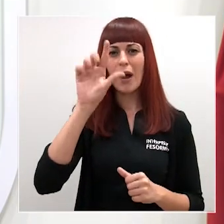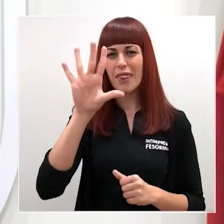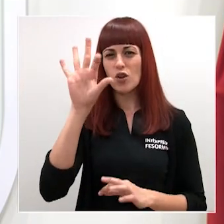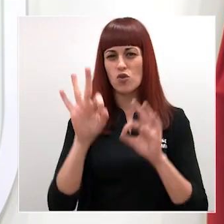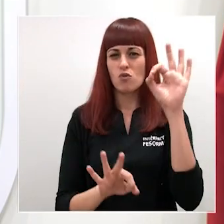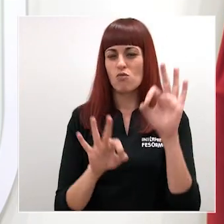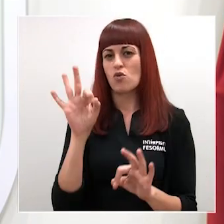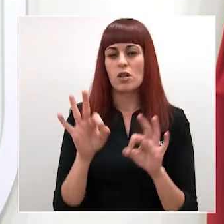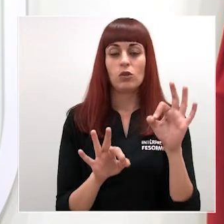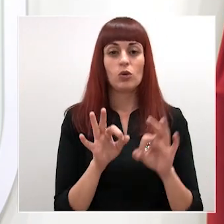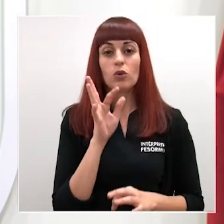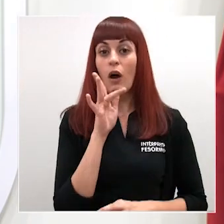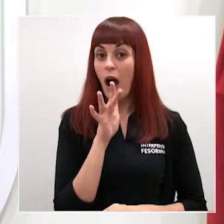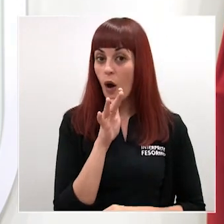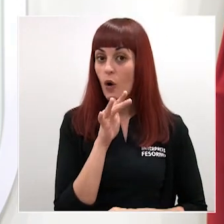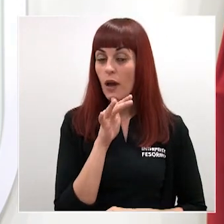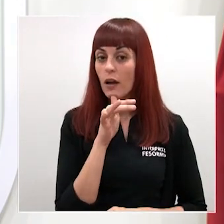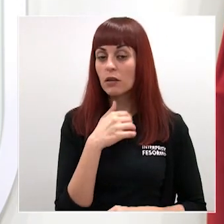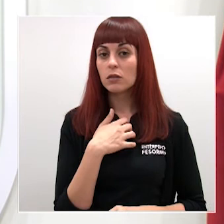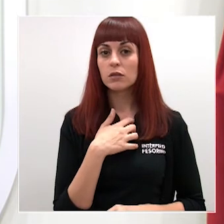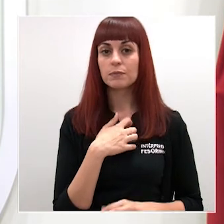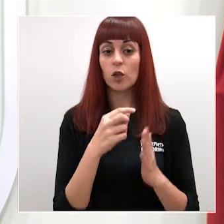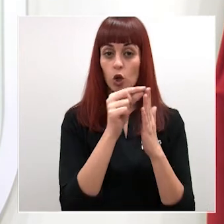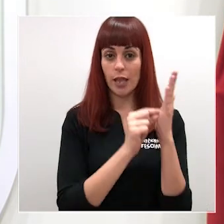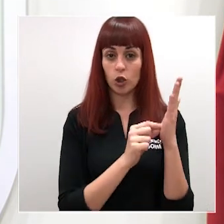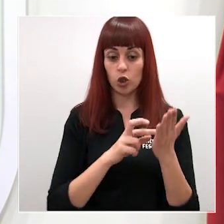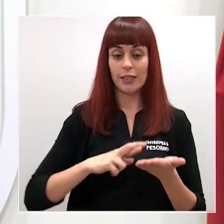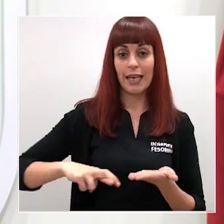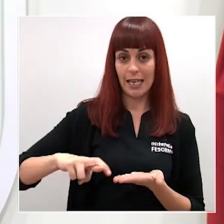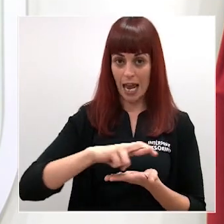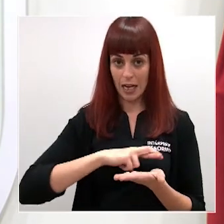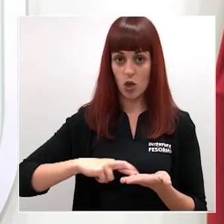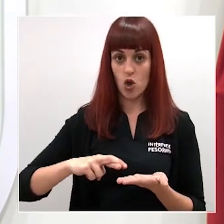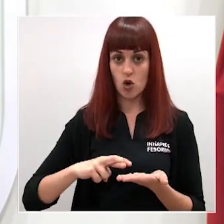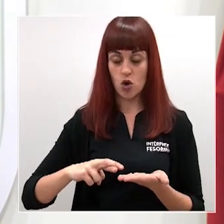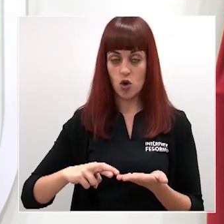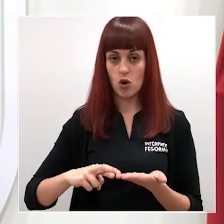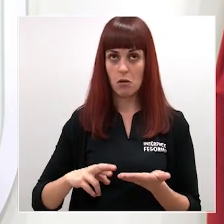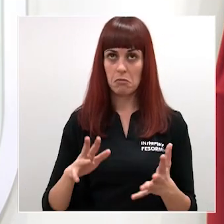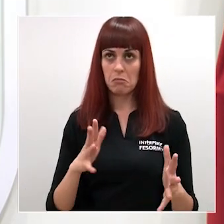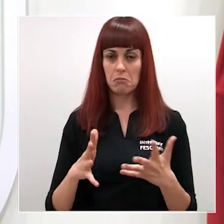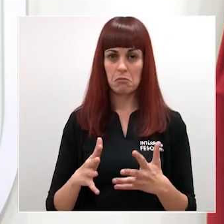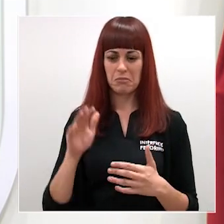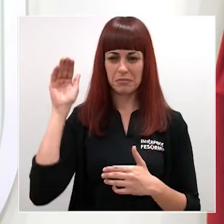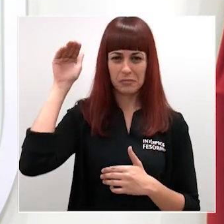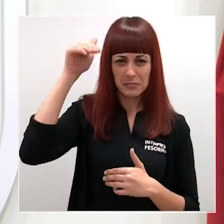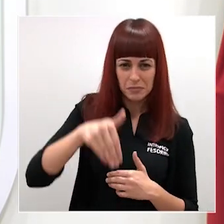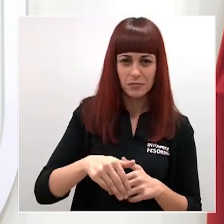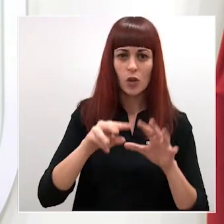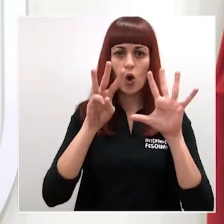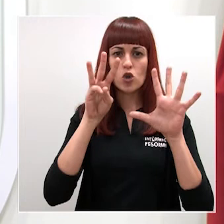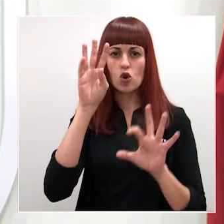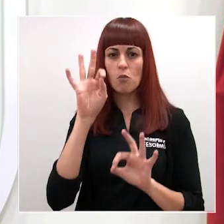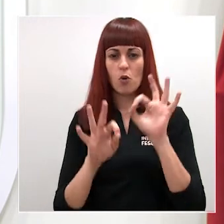% ahora mismo según los datos regionalizados que nos han hecho llegar estamos en torno a una caída del 8%